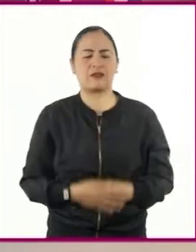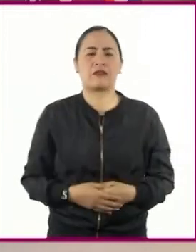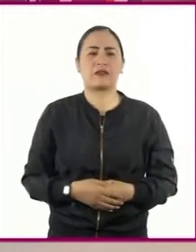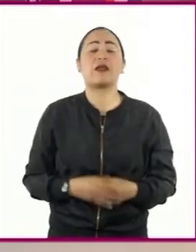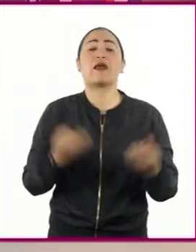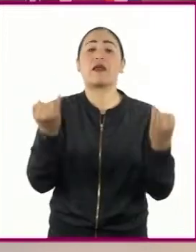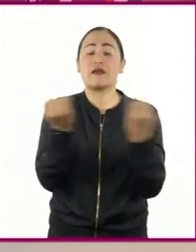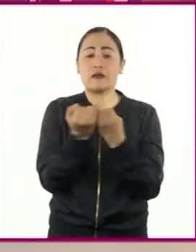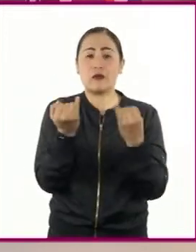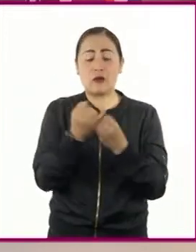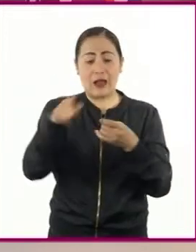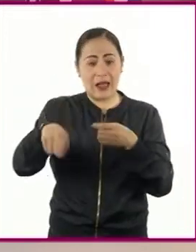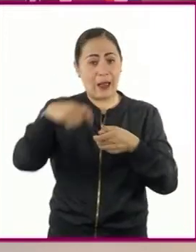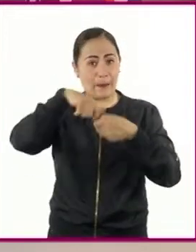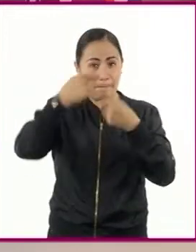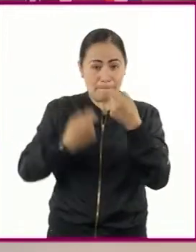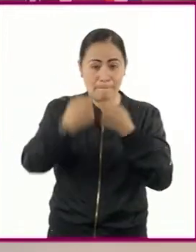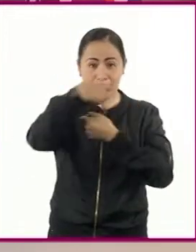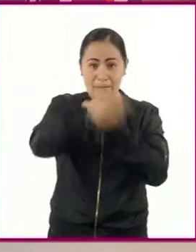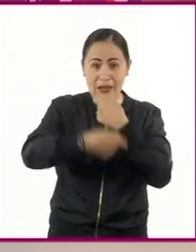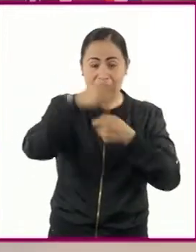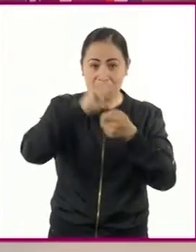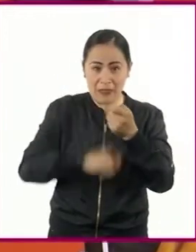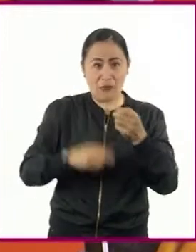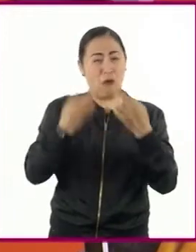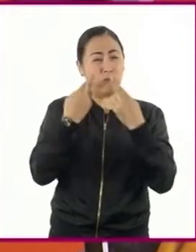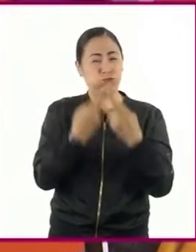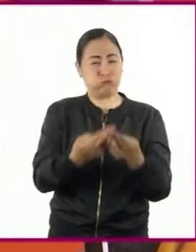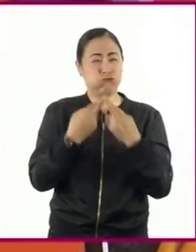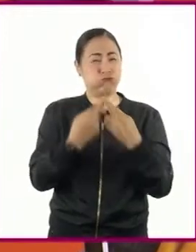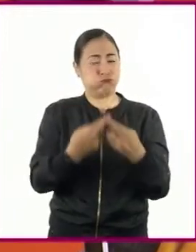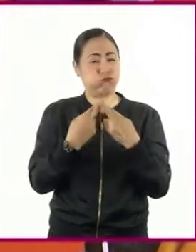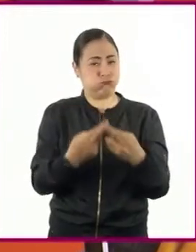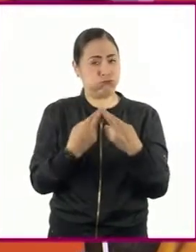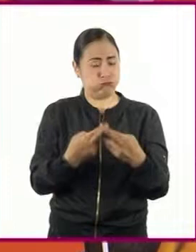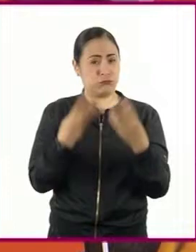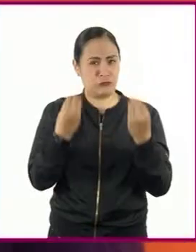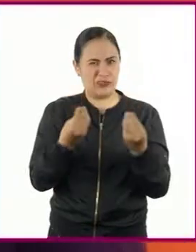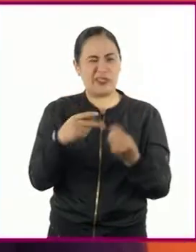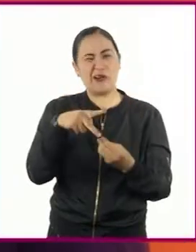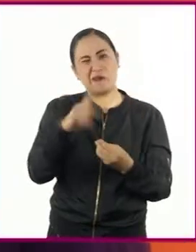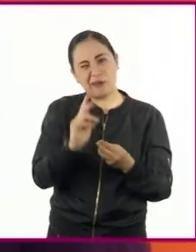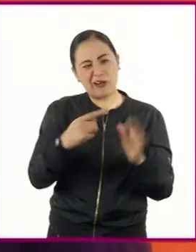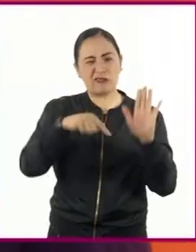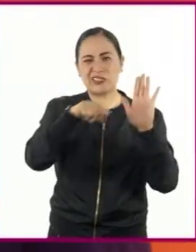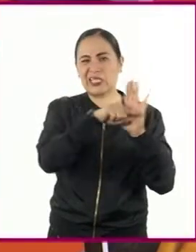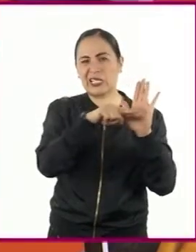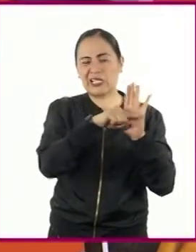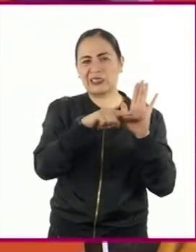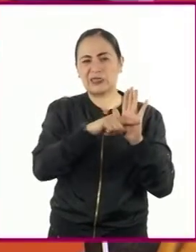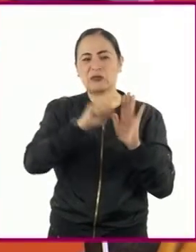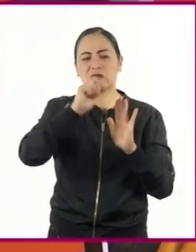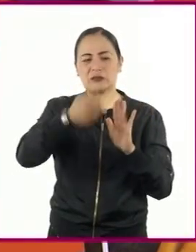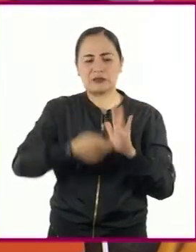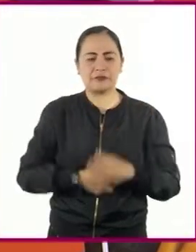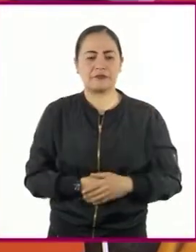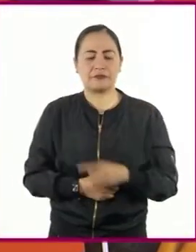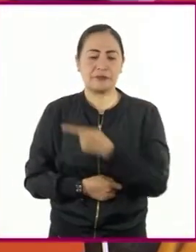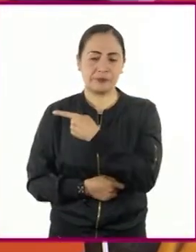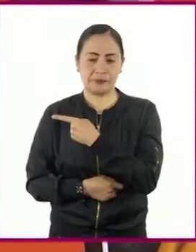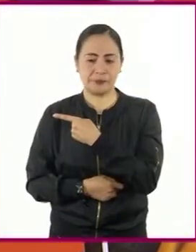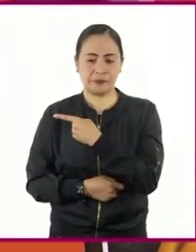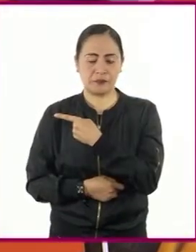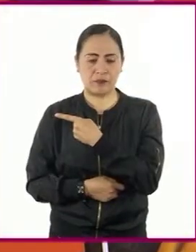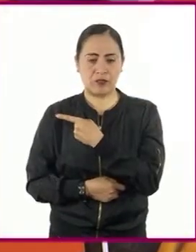producto se cosecha en grandes cantidades. Aunque como desventajas, podemos mencionar la incapacidad de